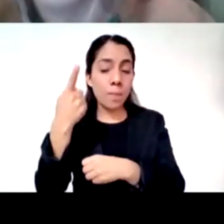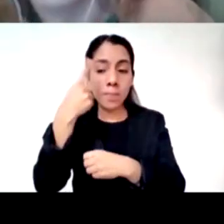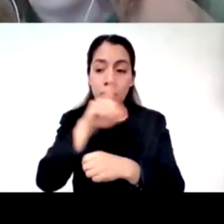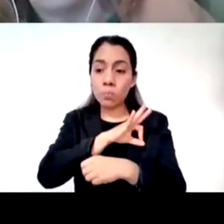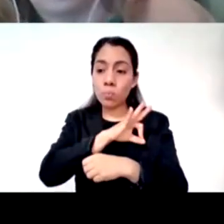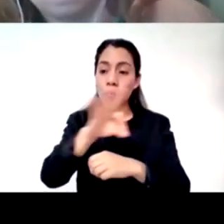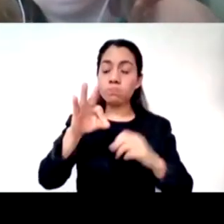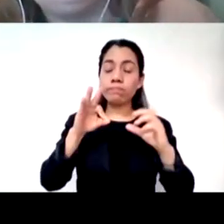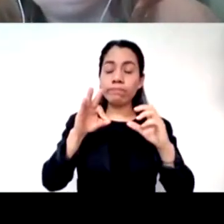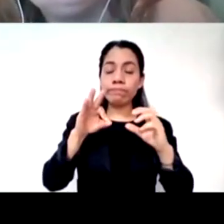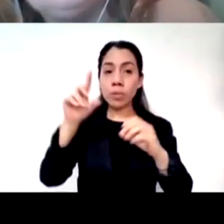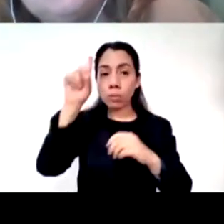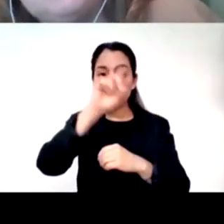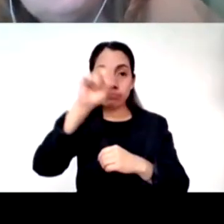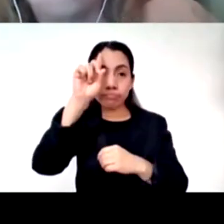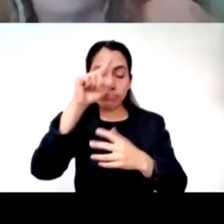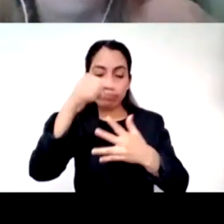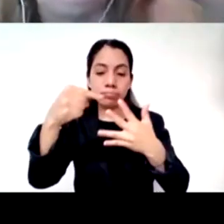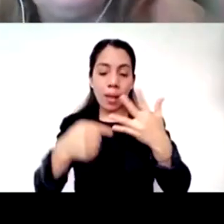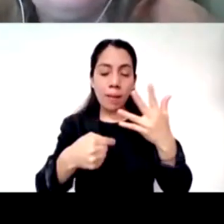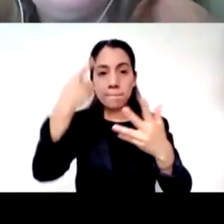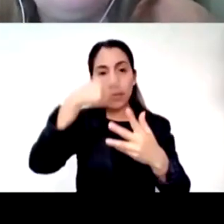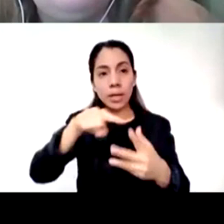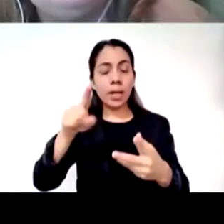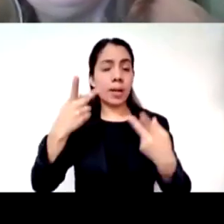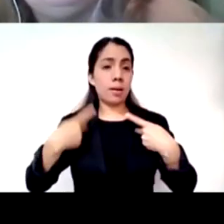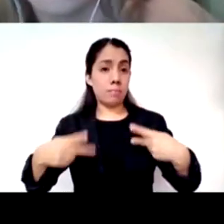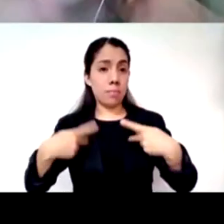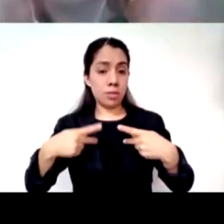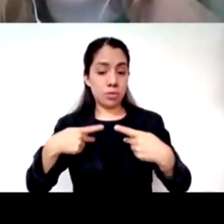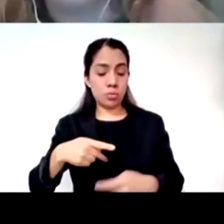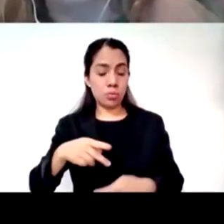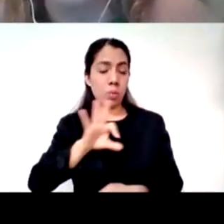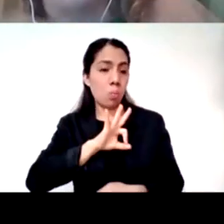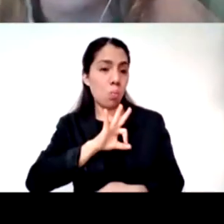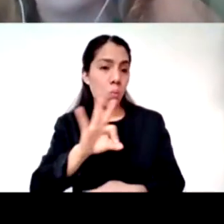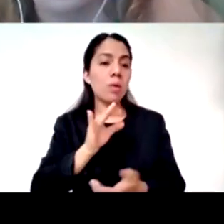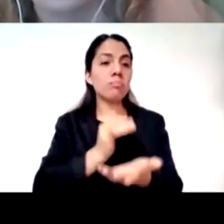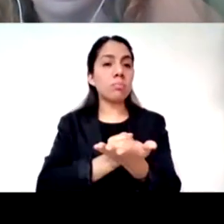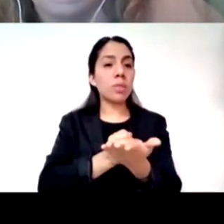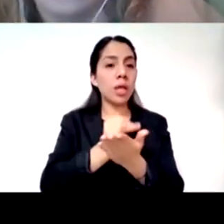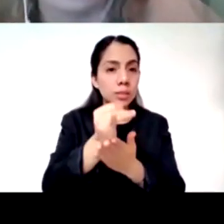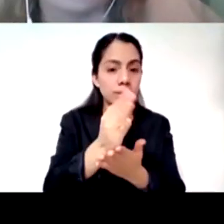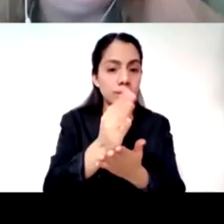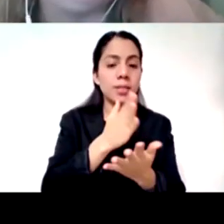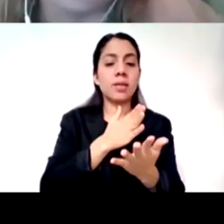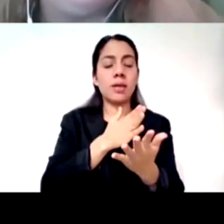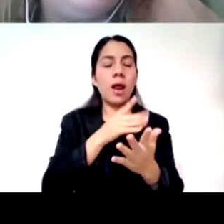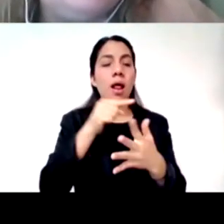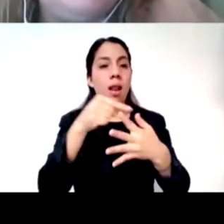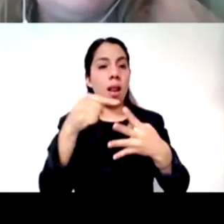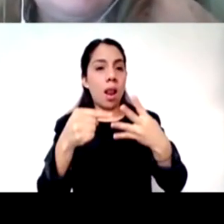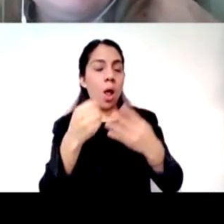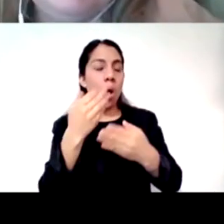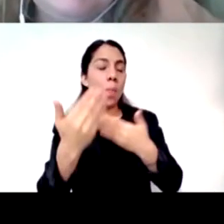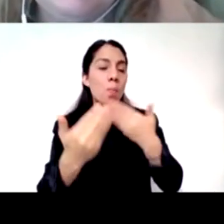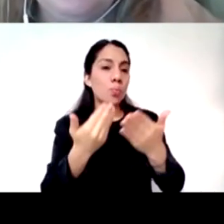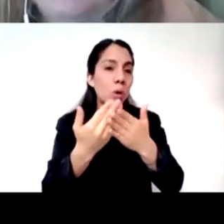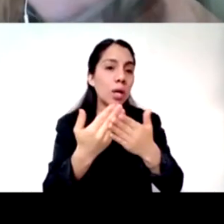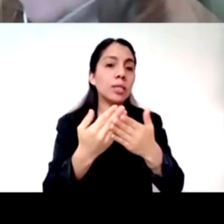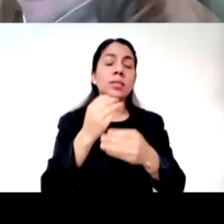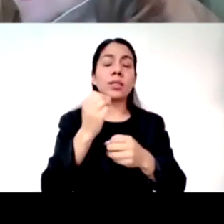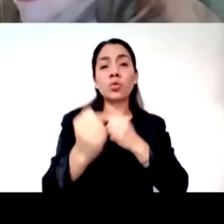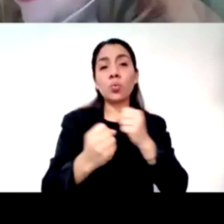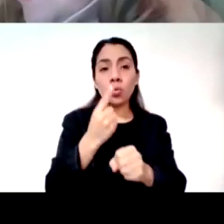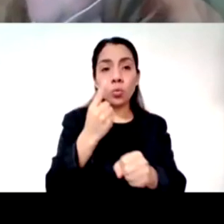de la toma de decisiones en función de la propia pandemia o de los espacios importantes para los niños y las niñas